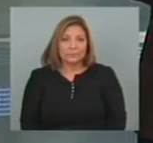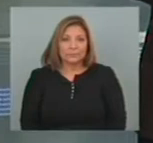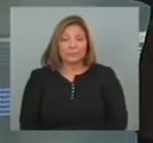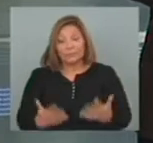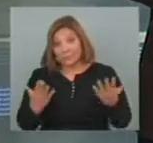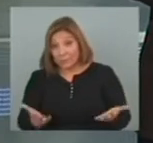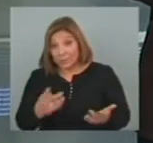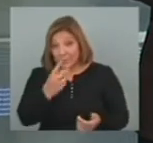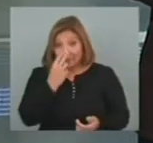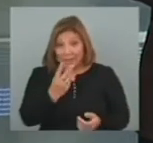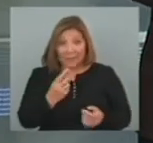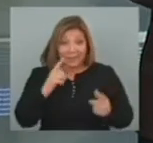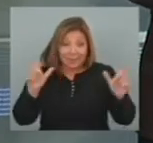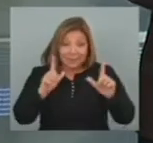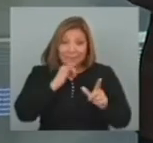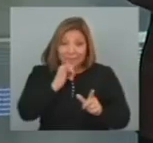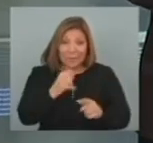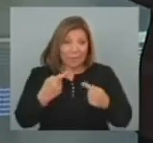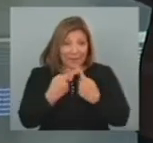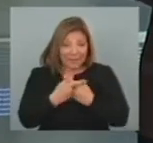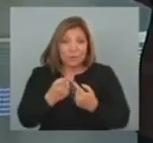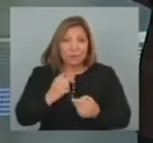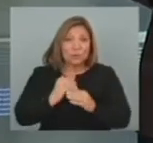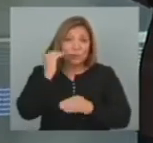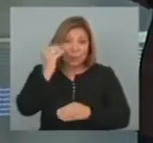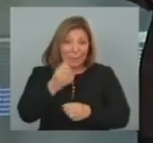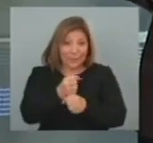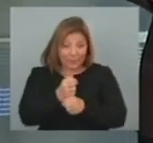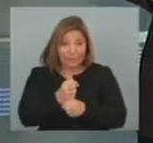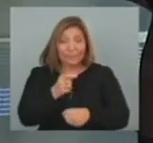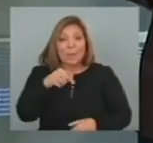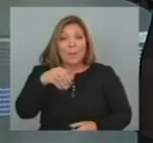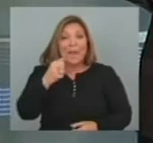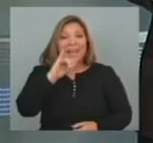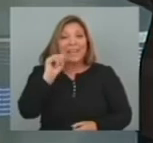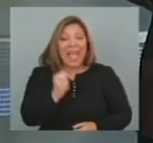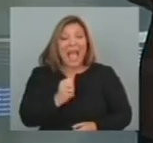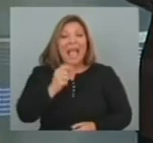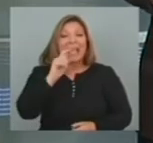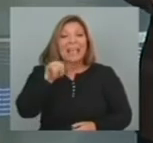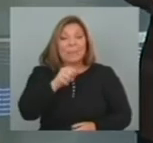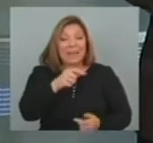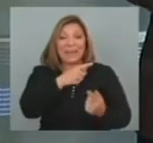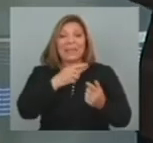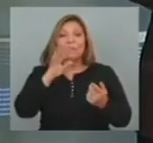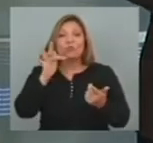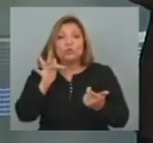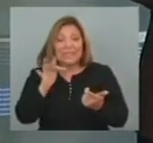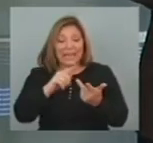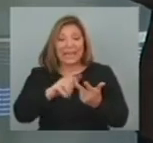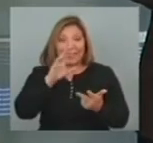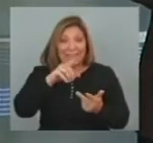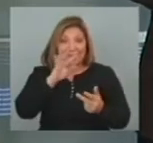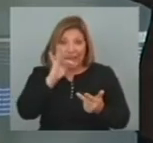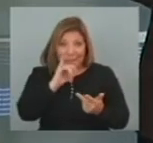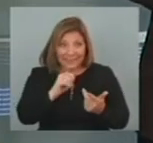Bueno ahí estaba nuestra crónica De lo que fue este gran partido Por la Supercopa de España José María Jiménez En la lista de Tavares Jorge Fuchile En la lista